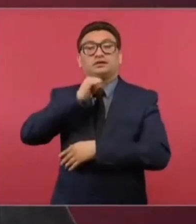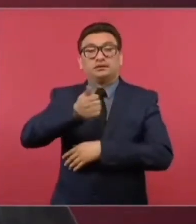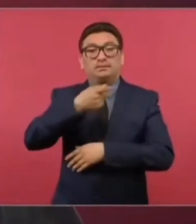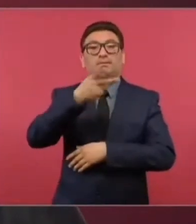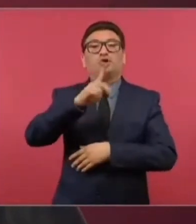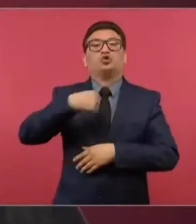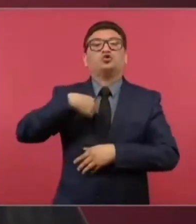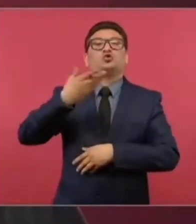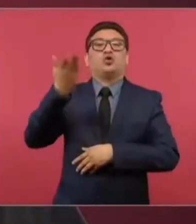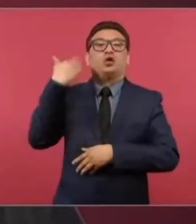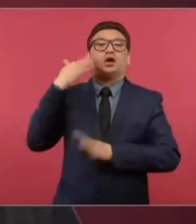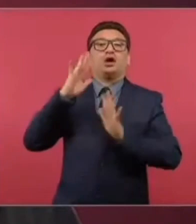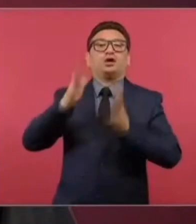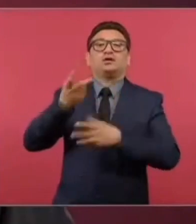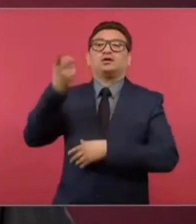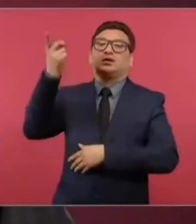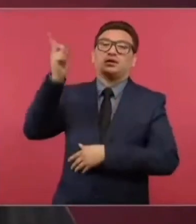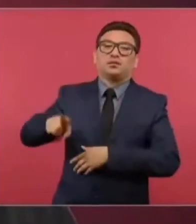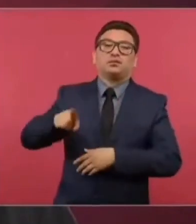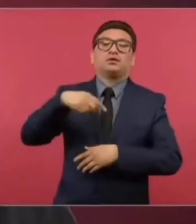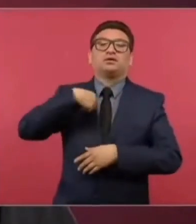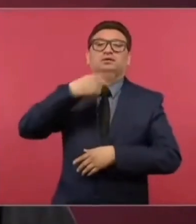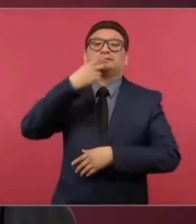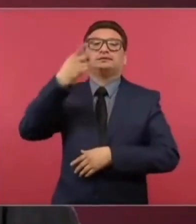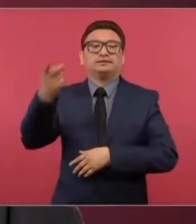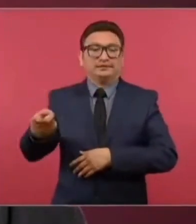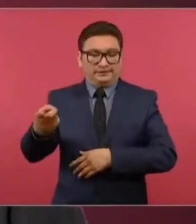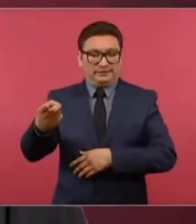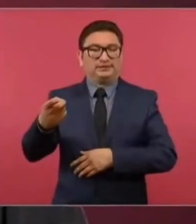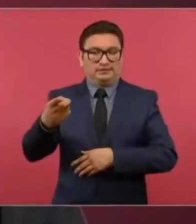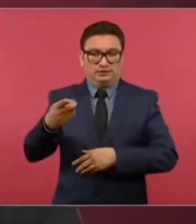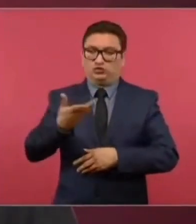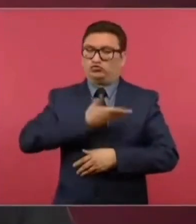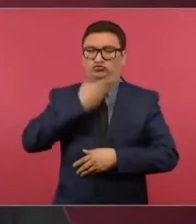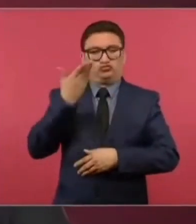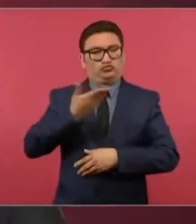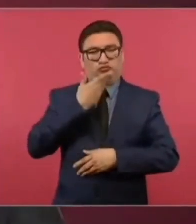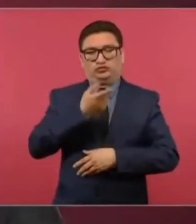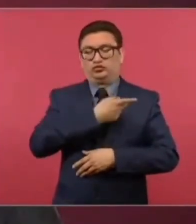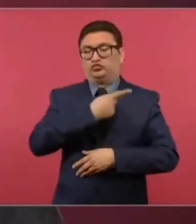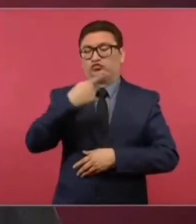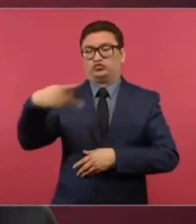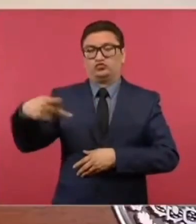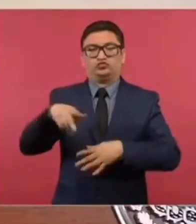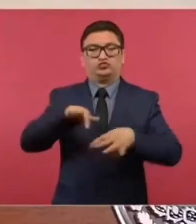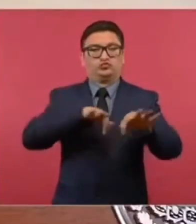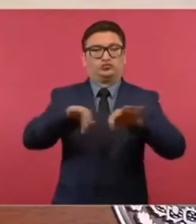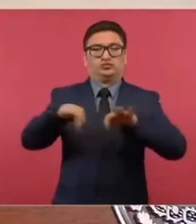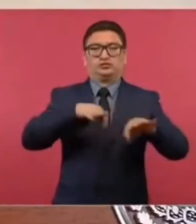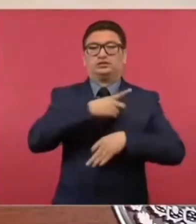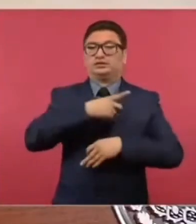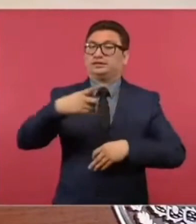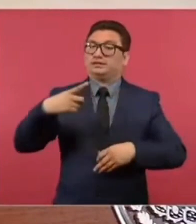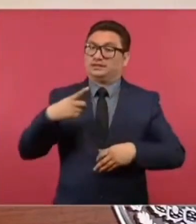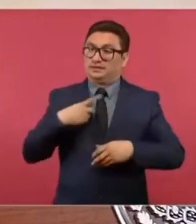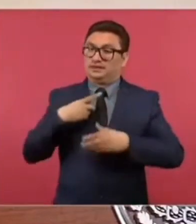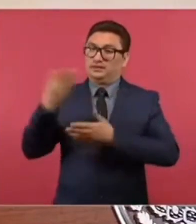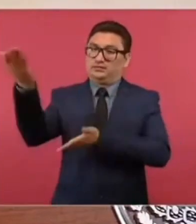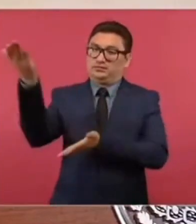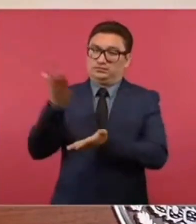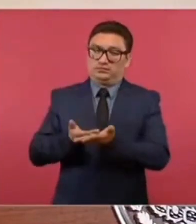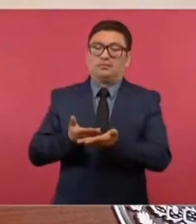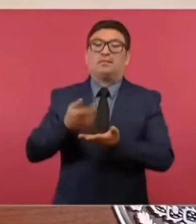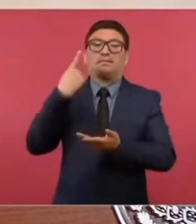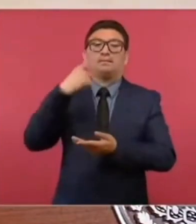Bueno, por sistema se presenta